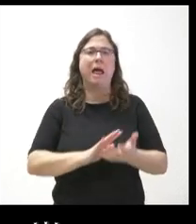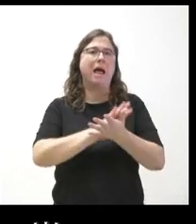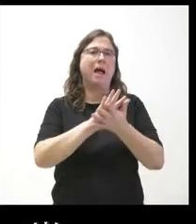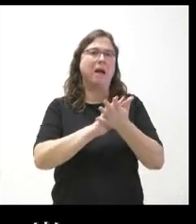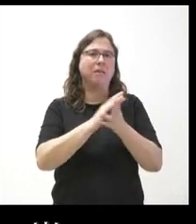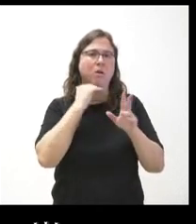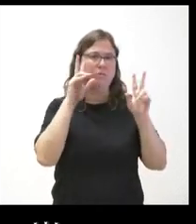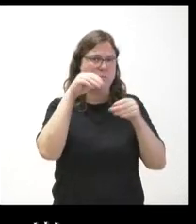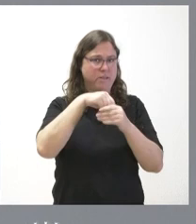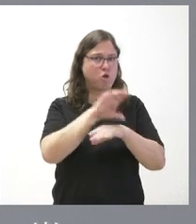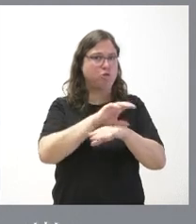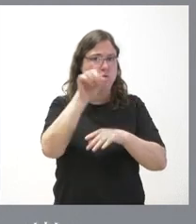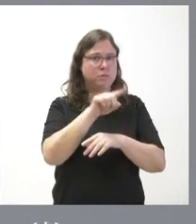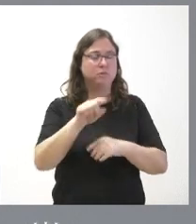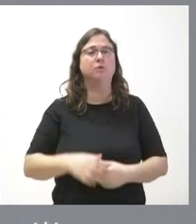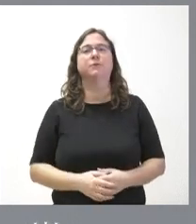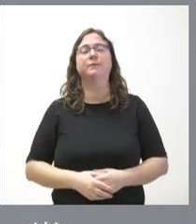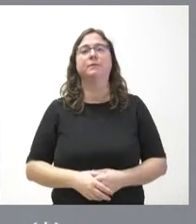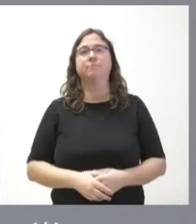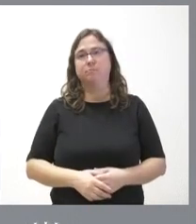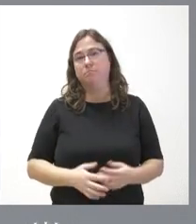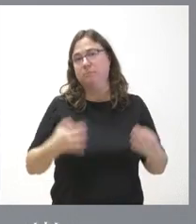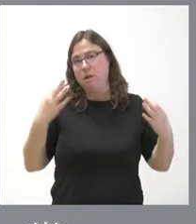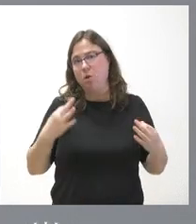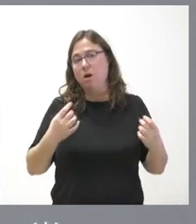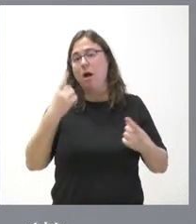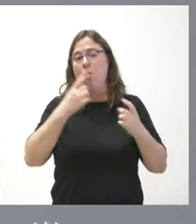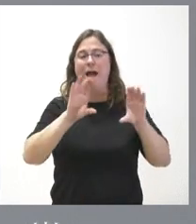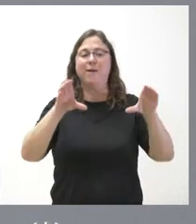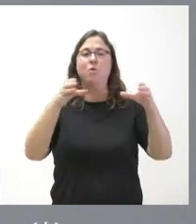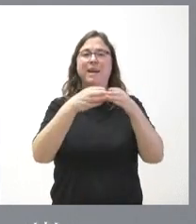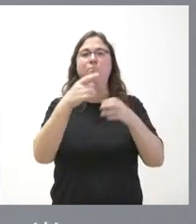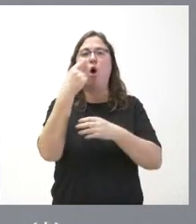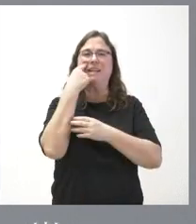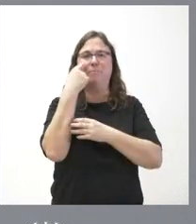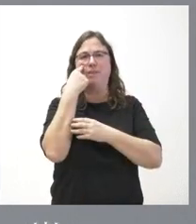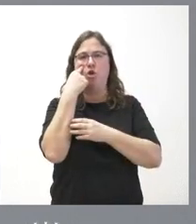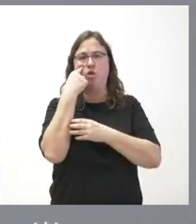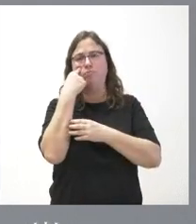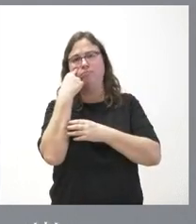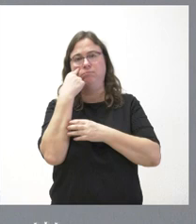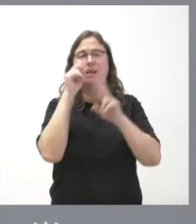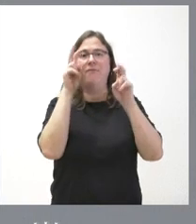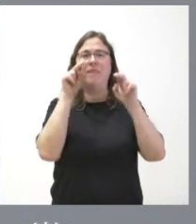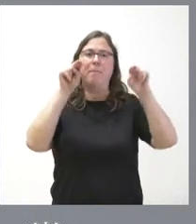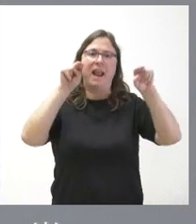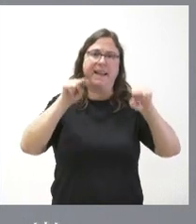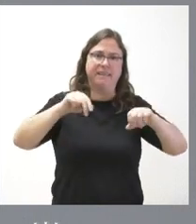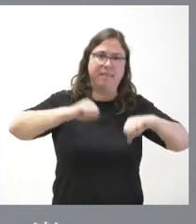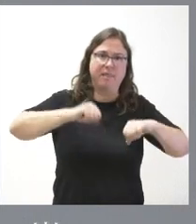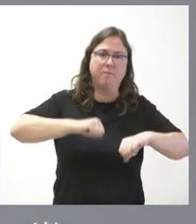asunto en el consejo pues lógicamente hay un equipo de inspectores de la Junta de Castilla y León en materia de residencias cuando